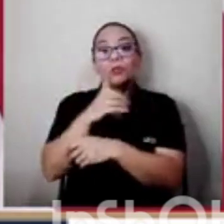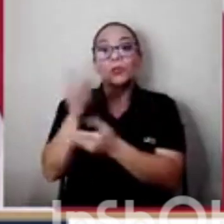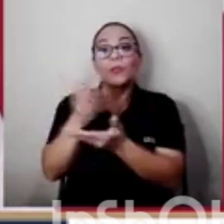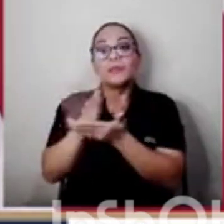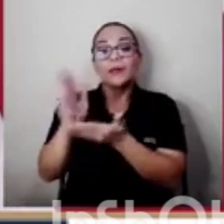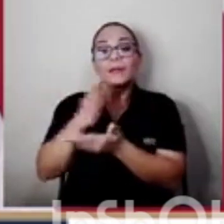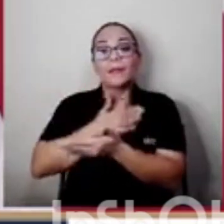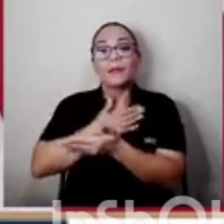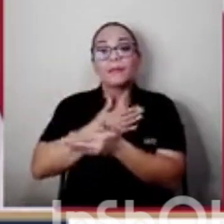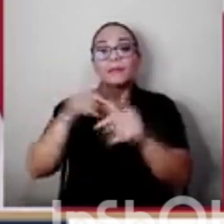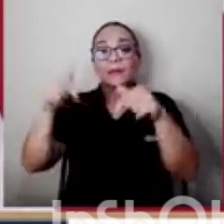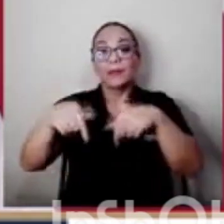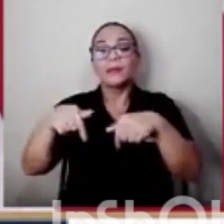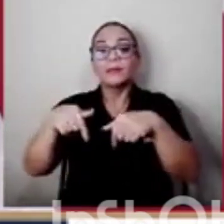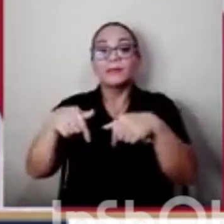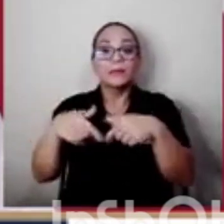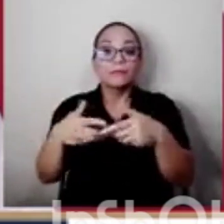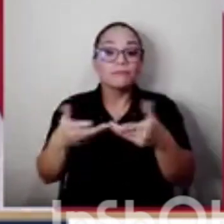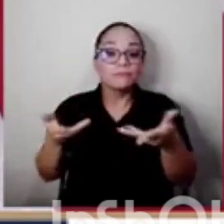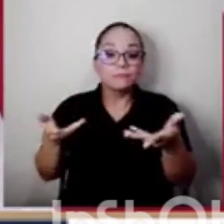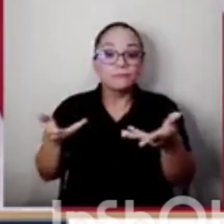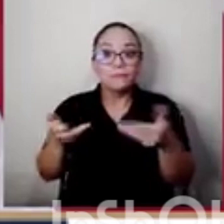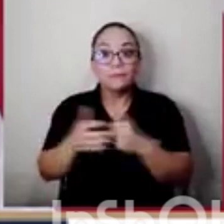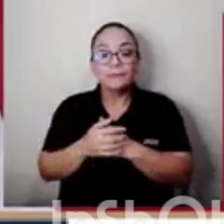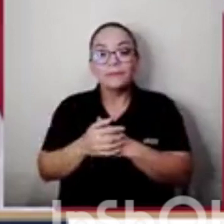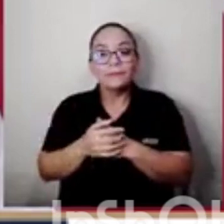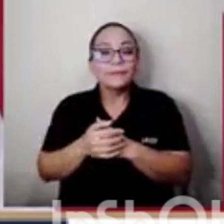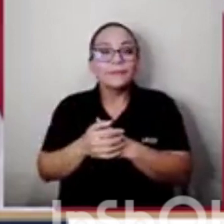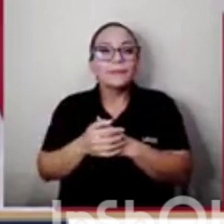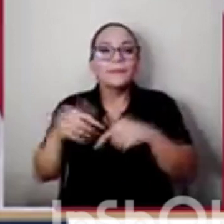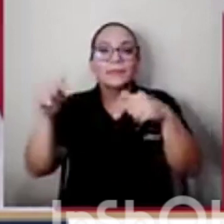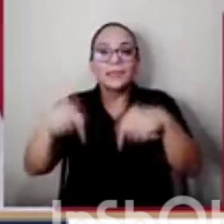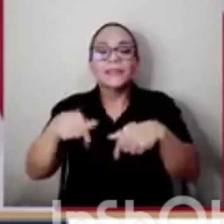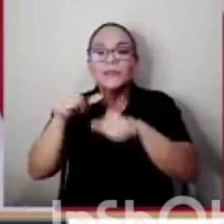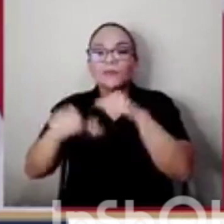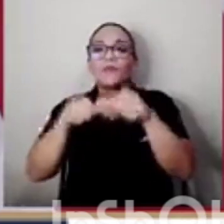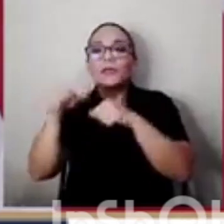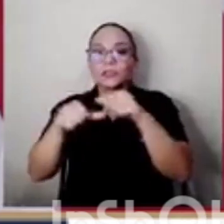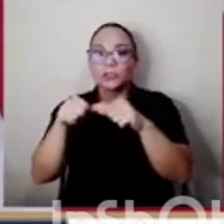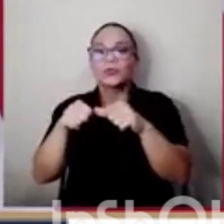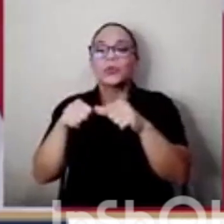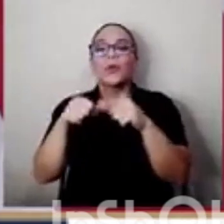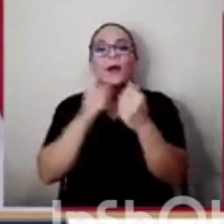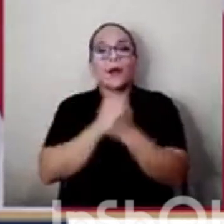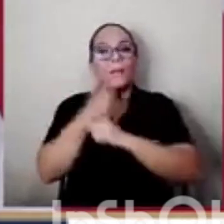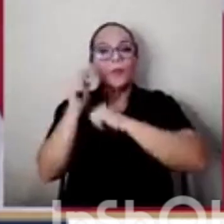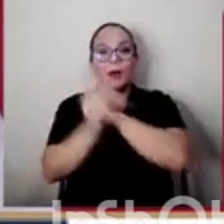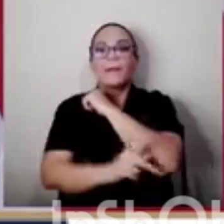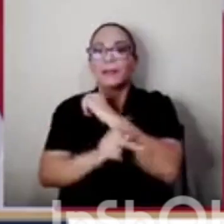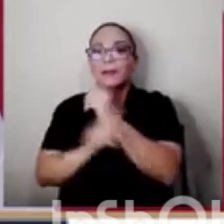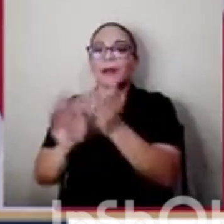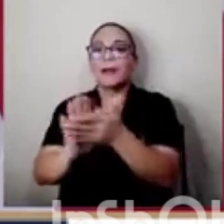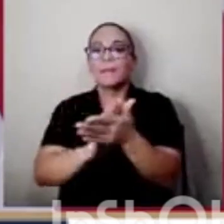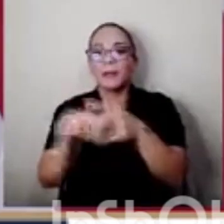qué diría yo, de este esfuerzo patriótico por limpiar este país. Muchas gracias. Alejandro. Gracias.